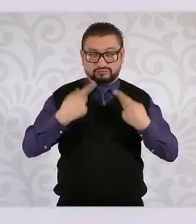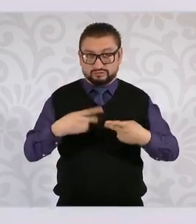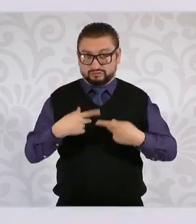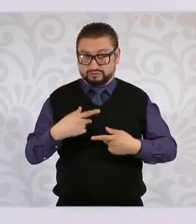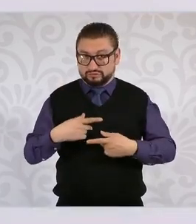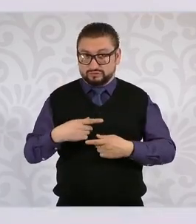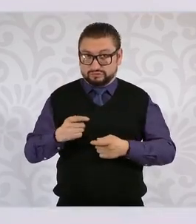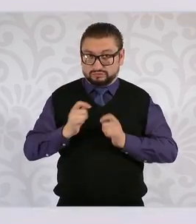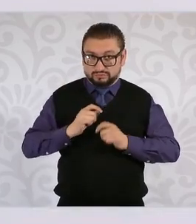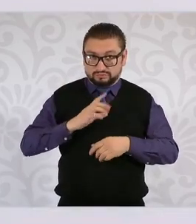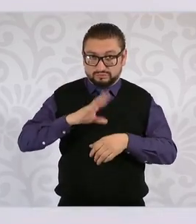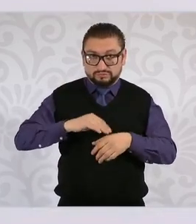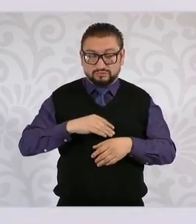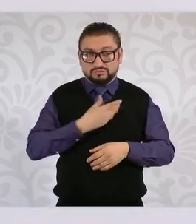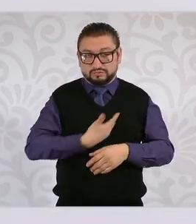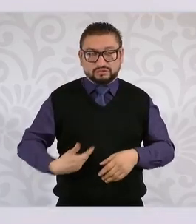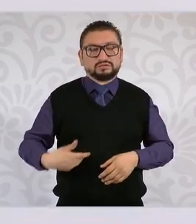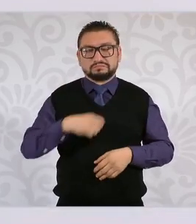en este lugar